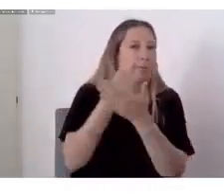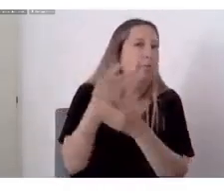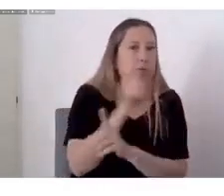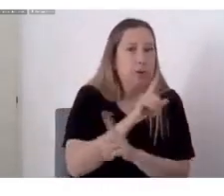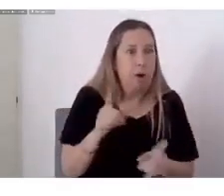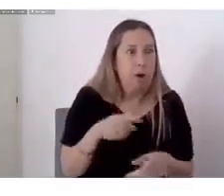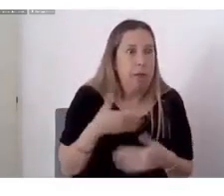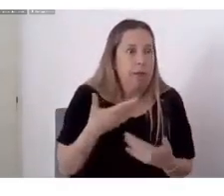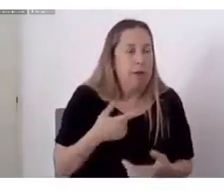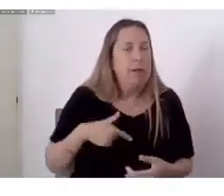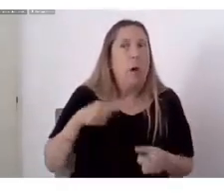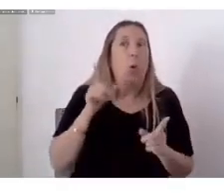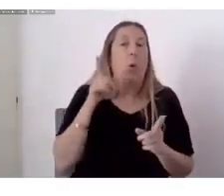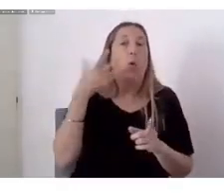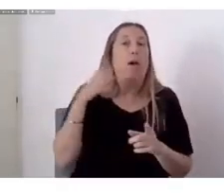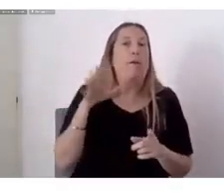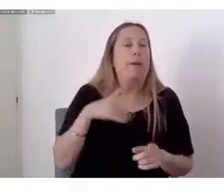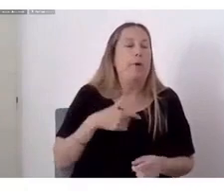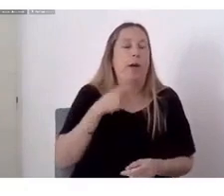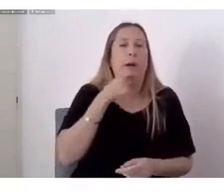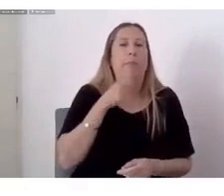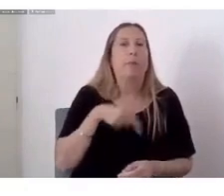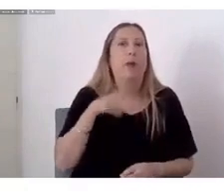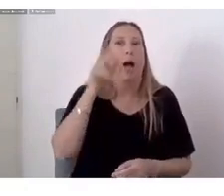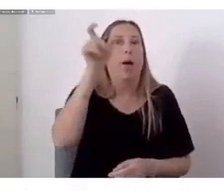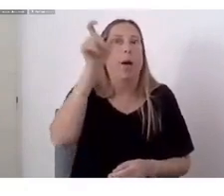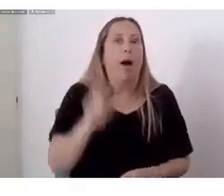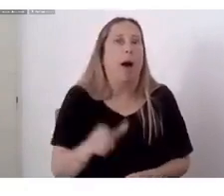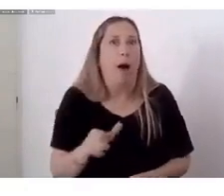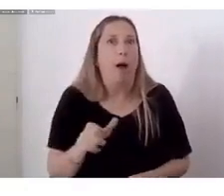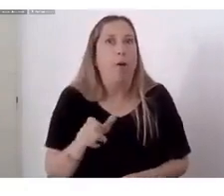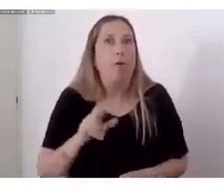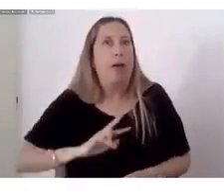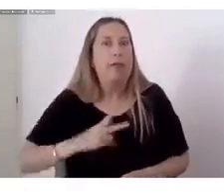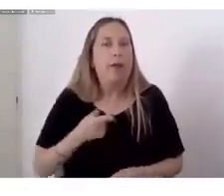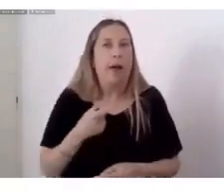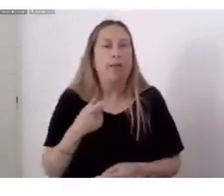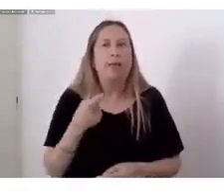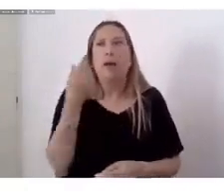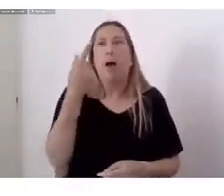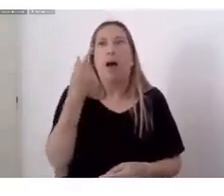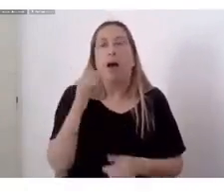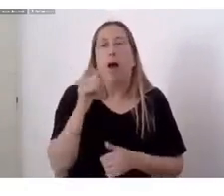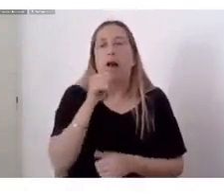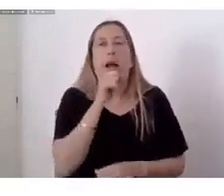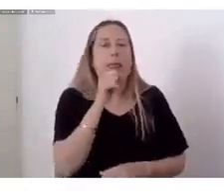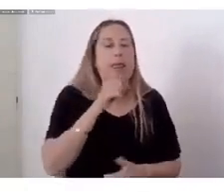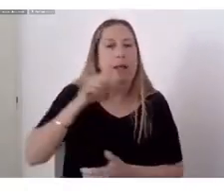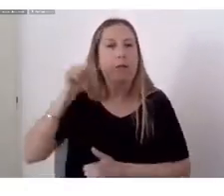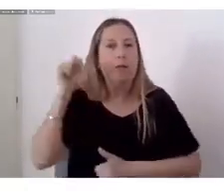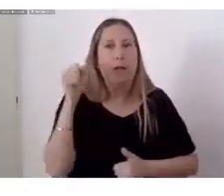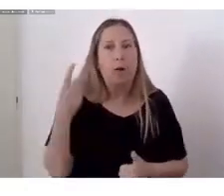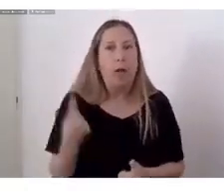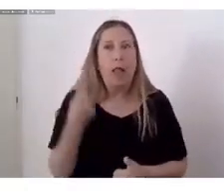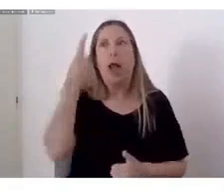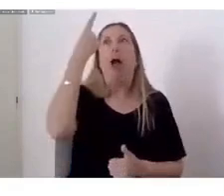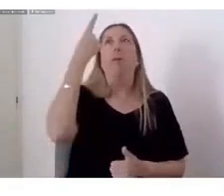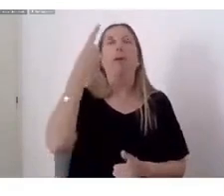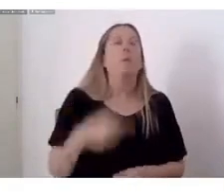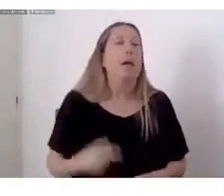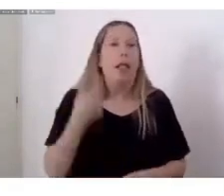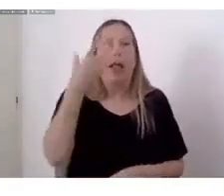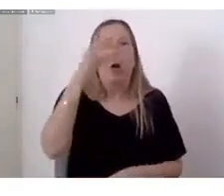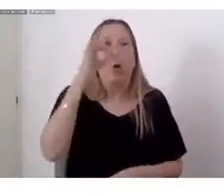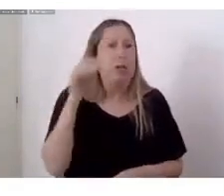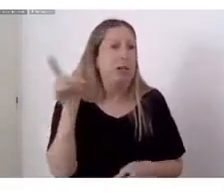Una traba Cantando tango Parece que es la nueva Parece que es la única Parece que es la pionera Pues no Querida Yo